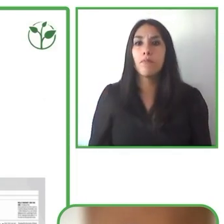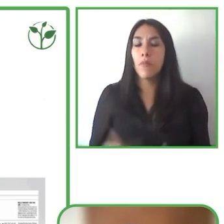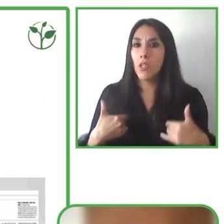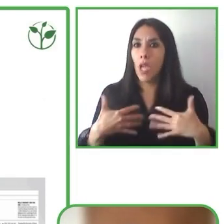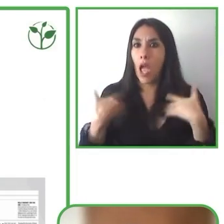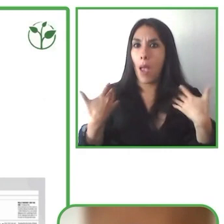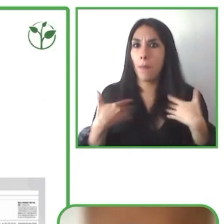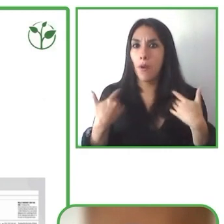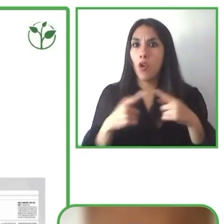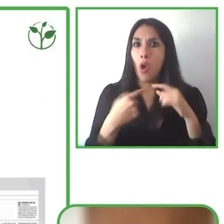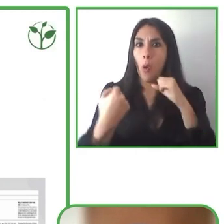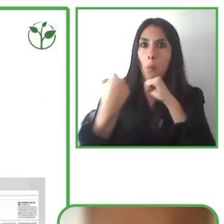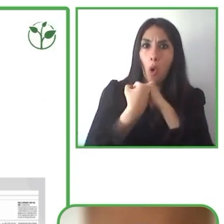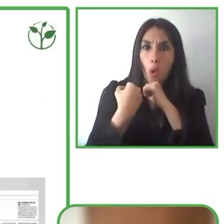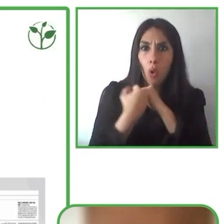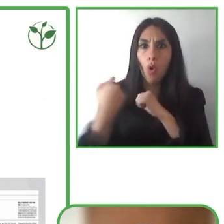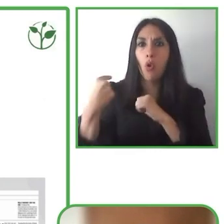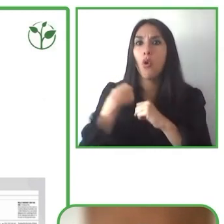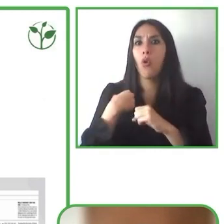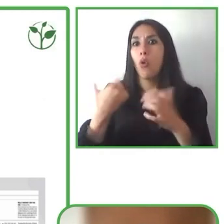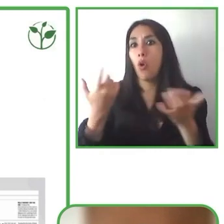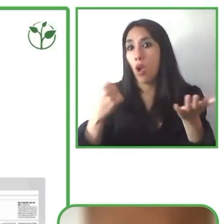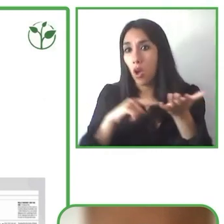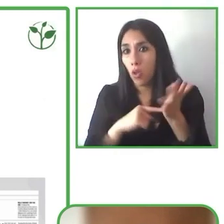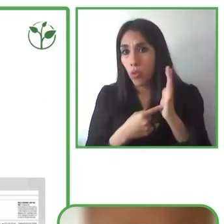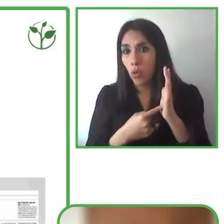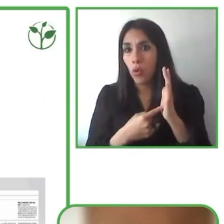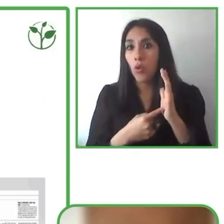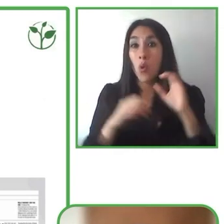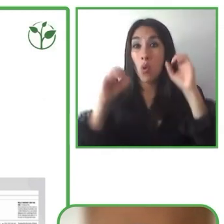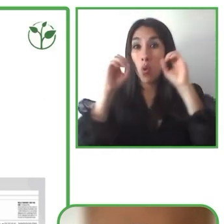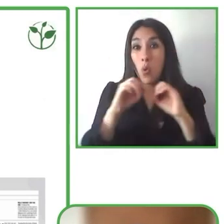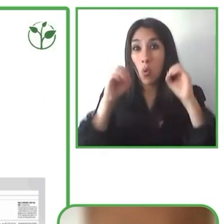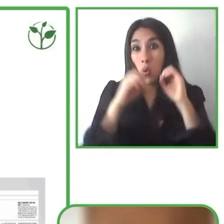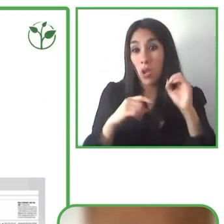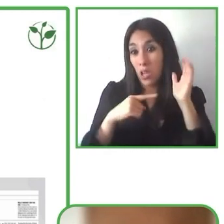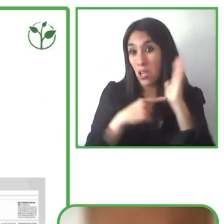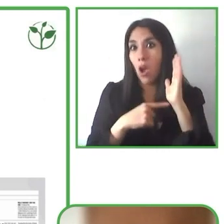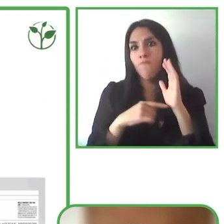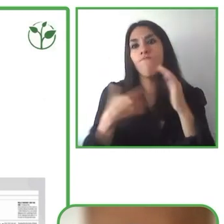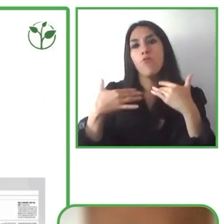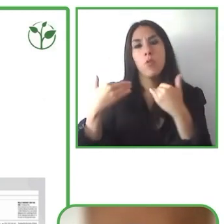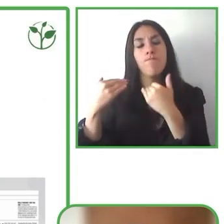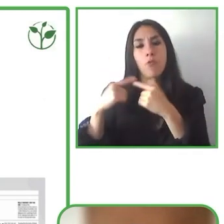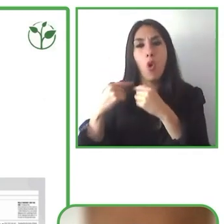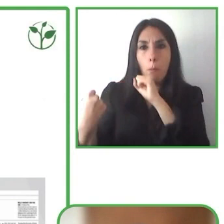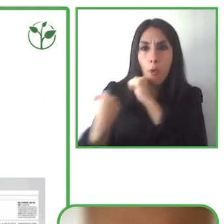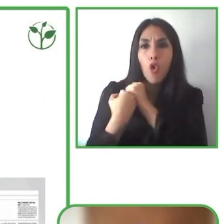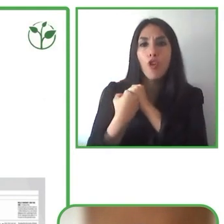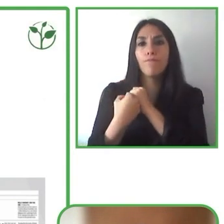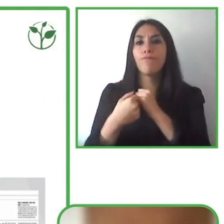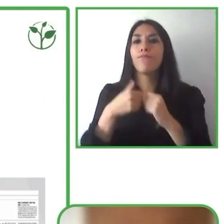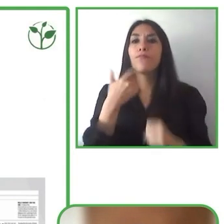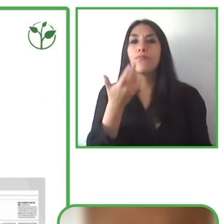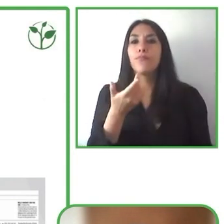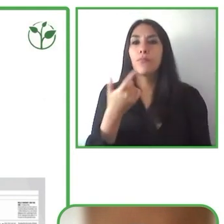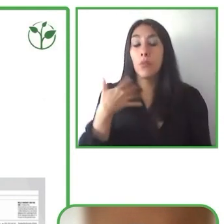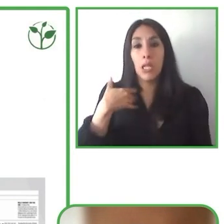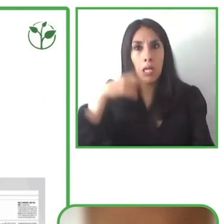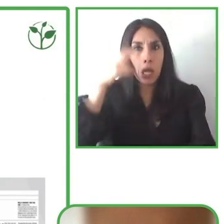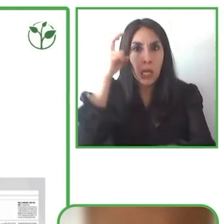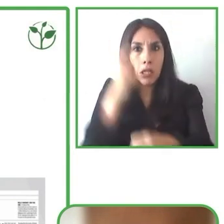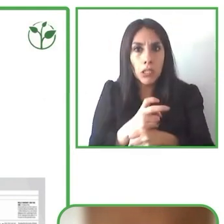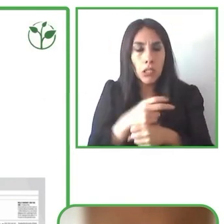porque sin ella realmente es muy difícil por no decir imposible lograr dar estos